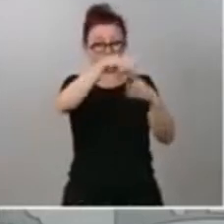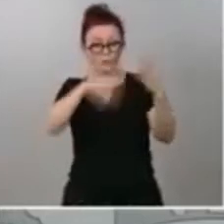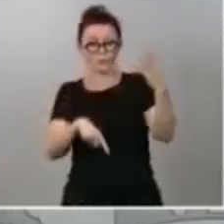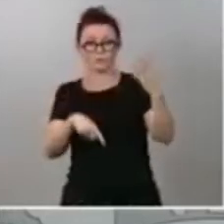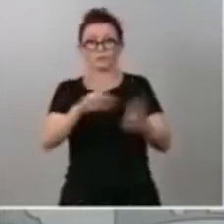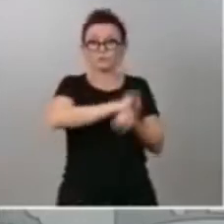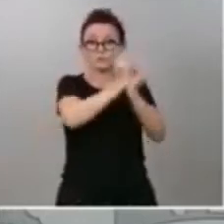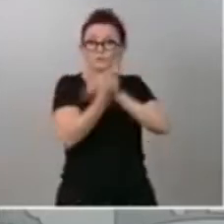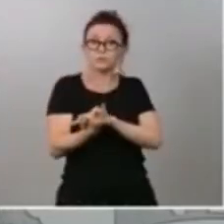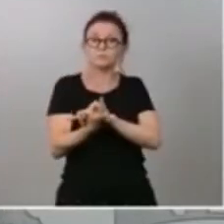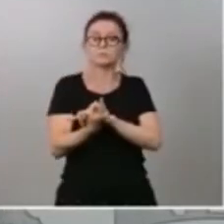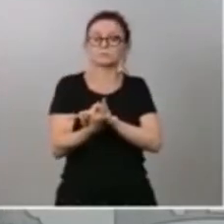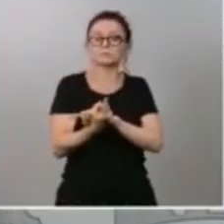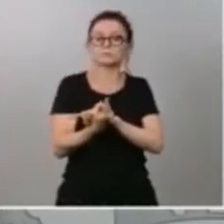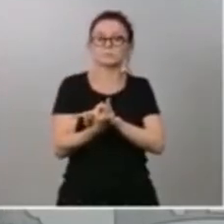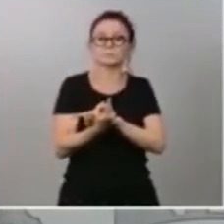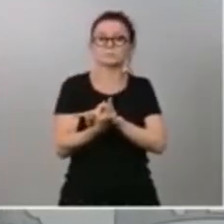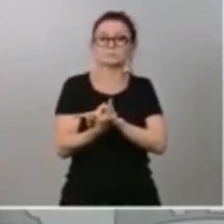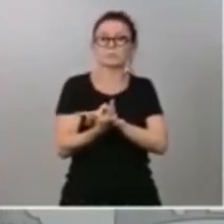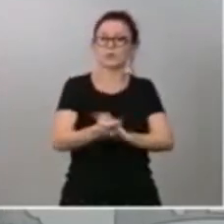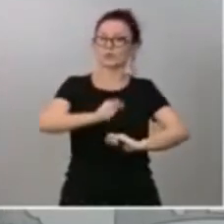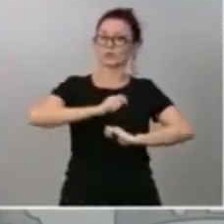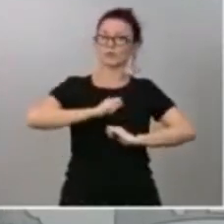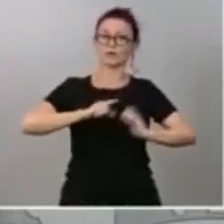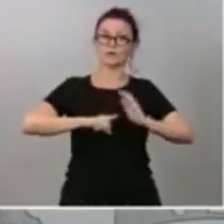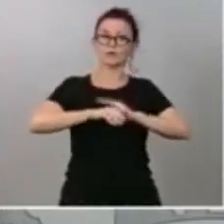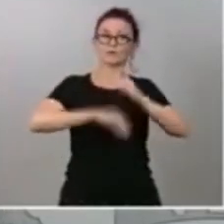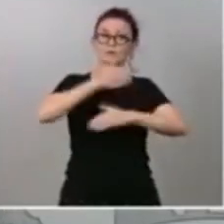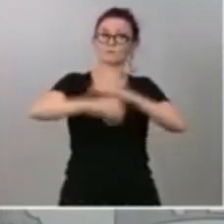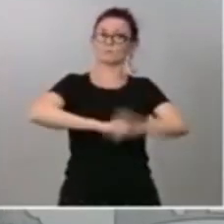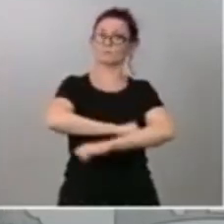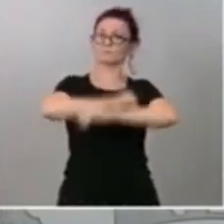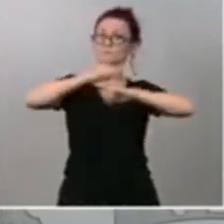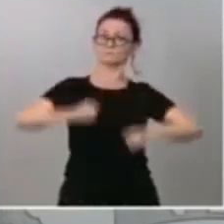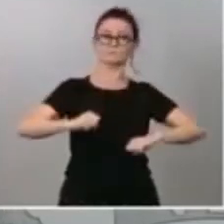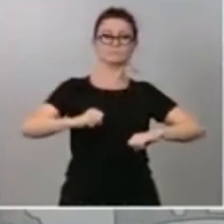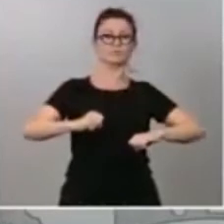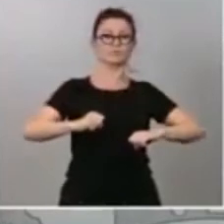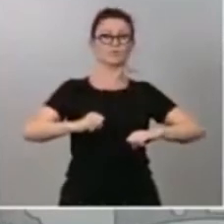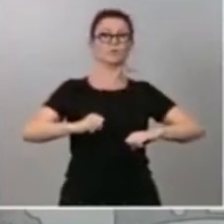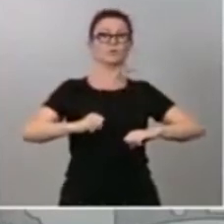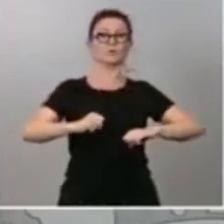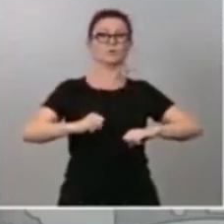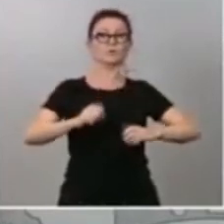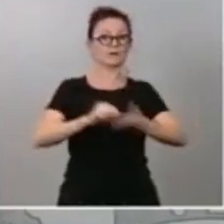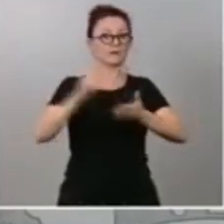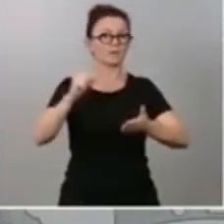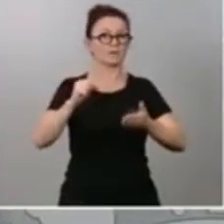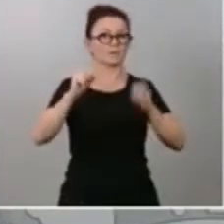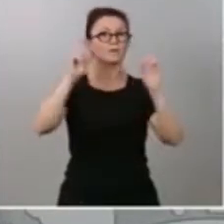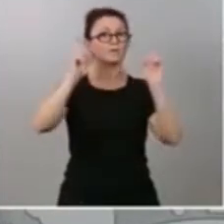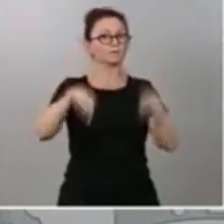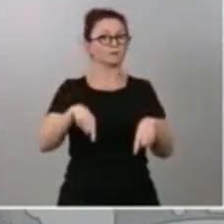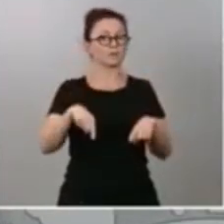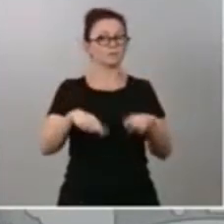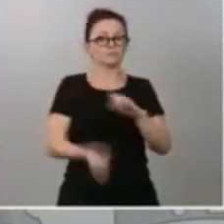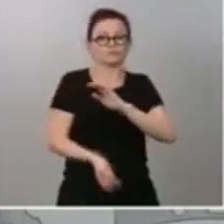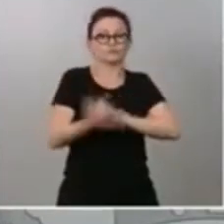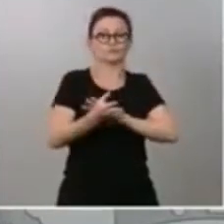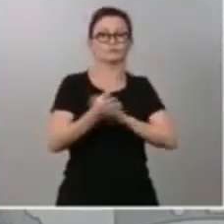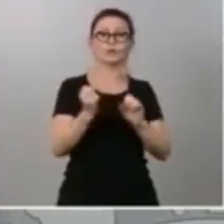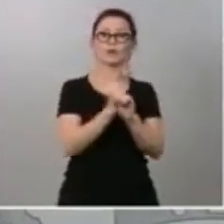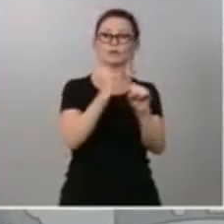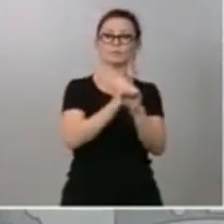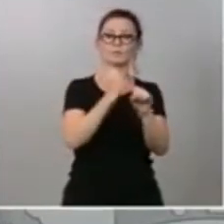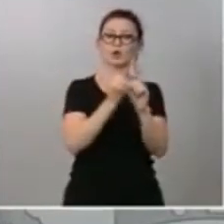implicar crecer y hacerlo de manera más fuerte y más rápida, crecer y hacerlo creando empleo de calidad y crecer